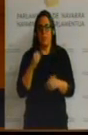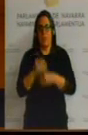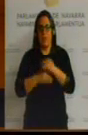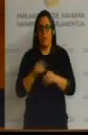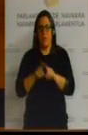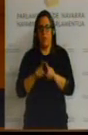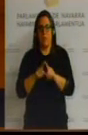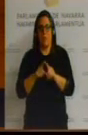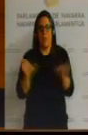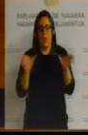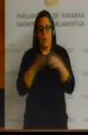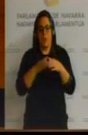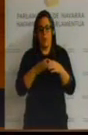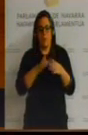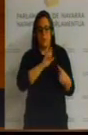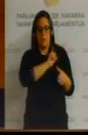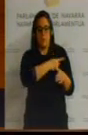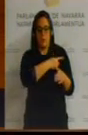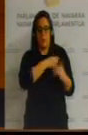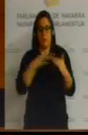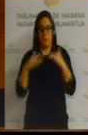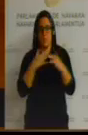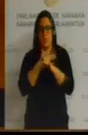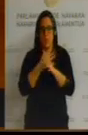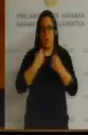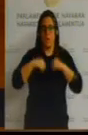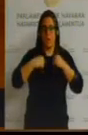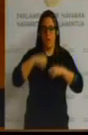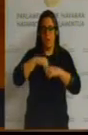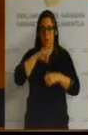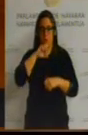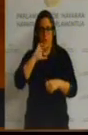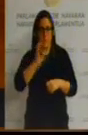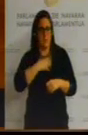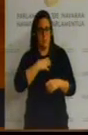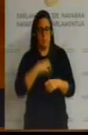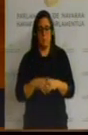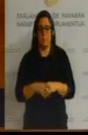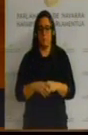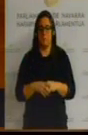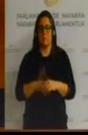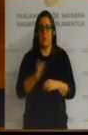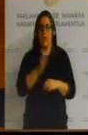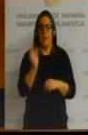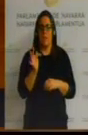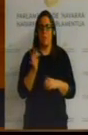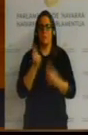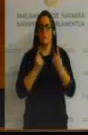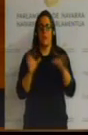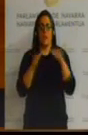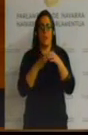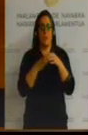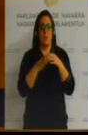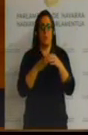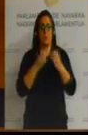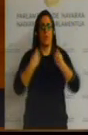los equipos de la ciudad puedan entrenar y jugar en Tudela. Además, existen dificultades para los equipos que normalmente